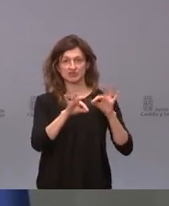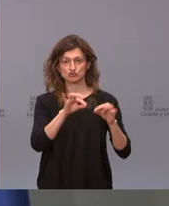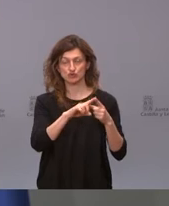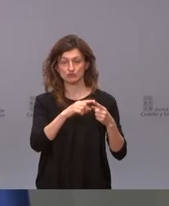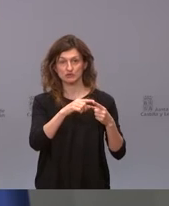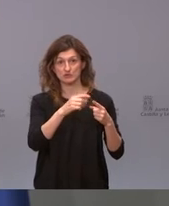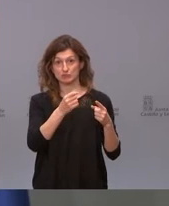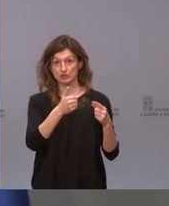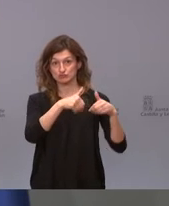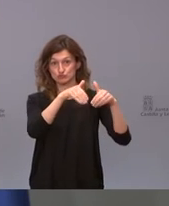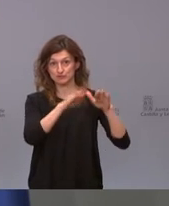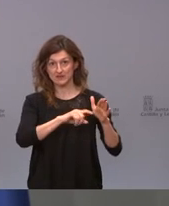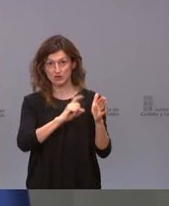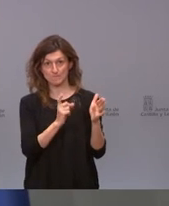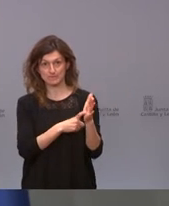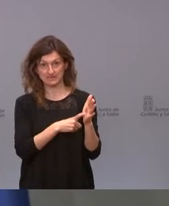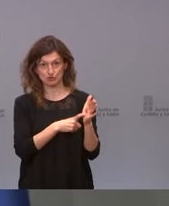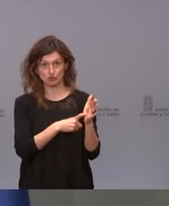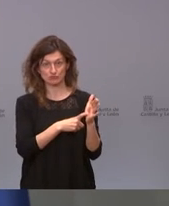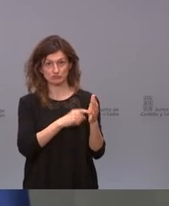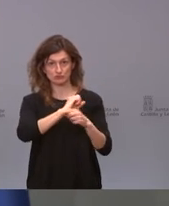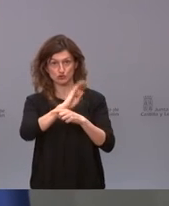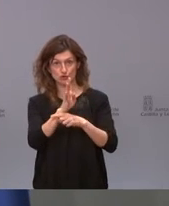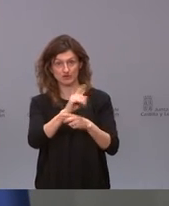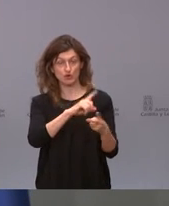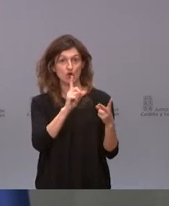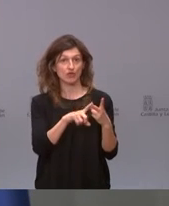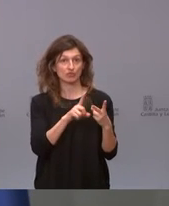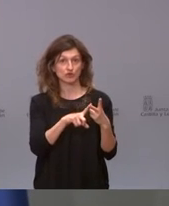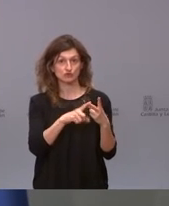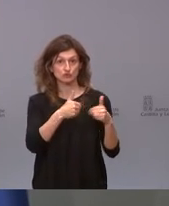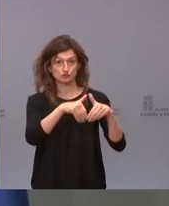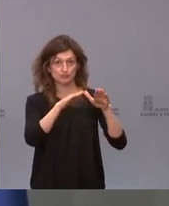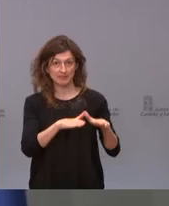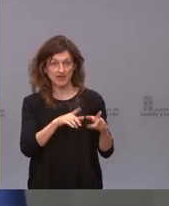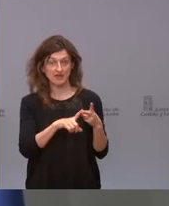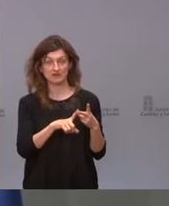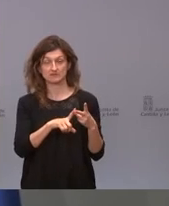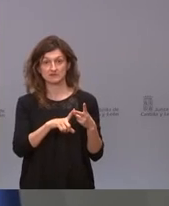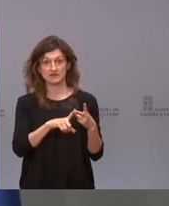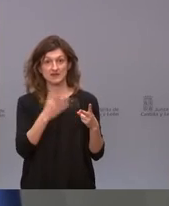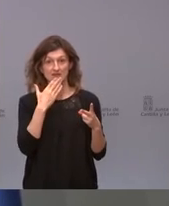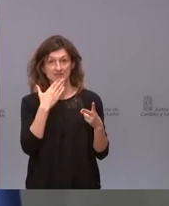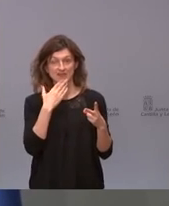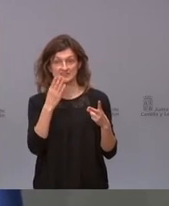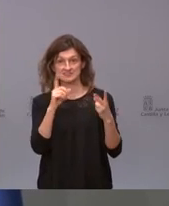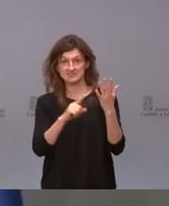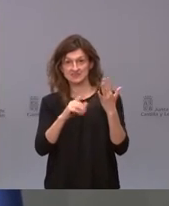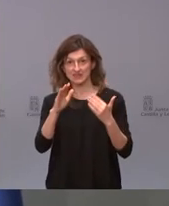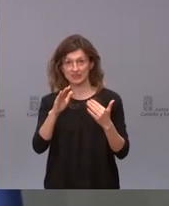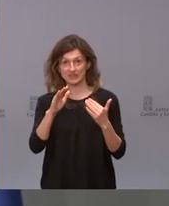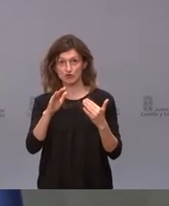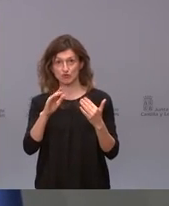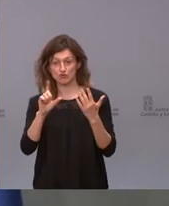de suspenderlo totalmente como se ha hecho en los países nórdicos dos de suspenderlo en menores de una edad 65 60